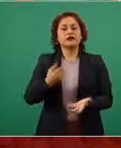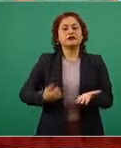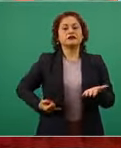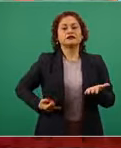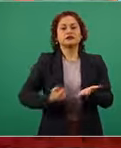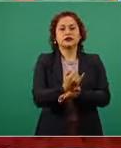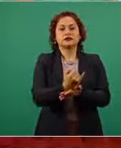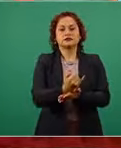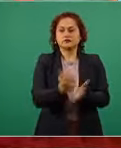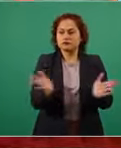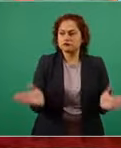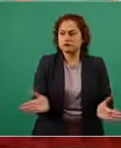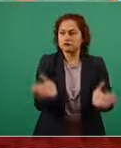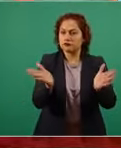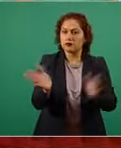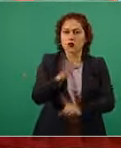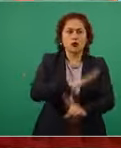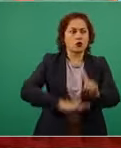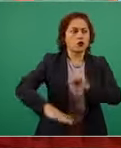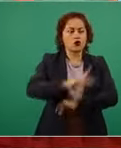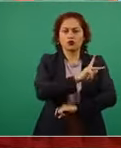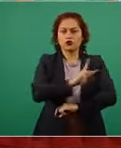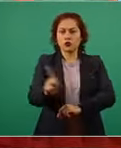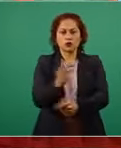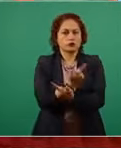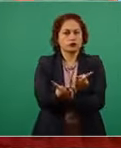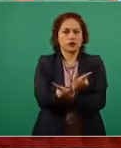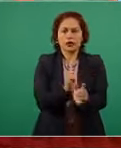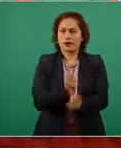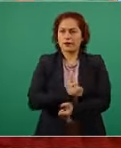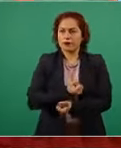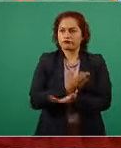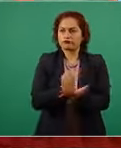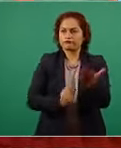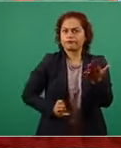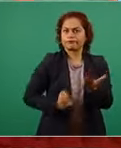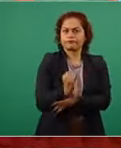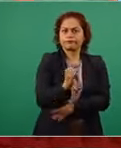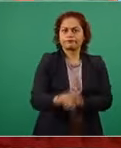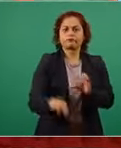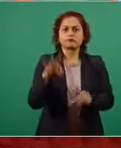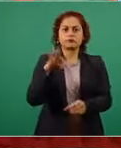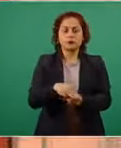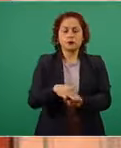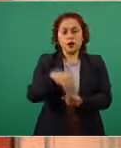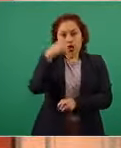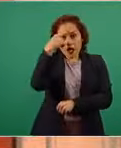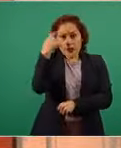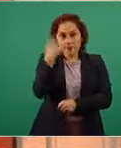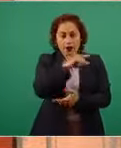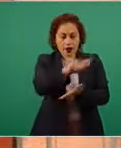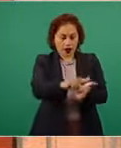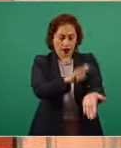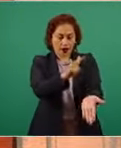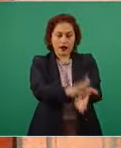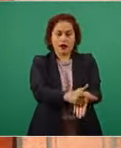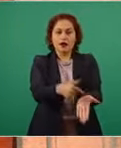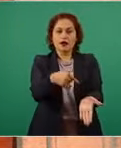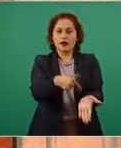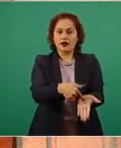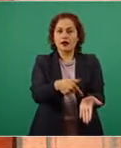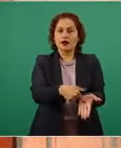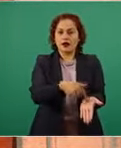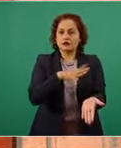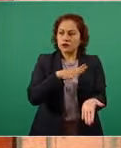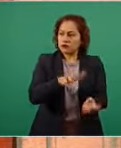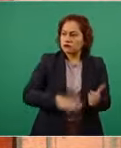manifestación de la voluntad popular a fin de que las leyes sean genuina expresión de esa voluntad